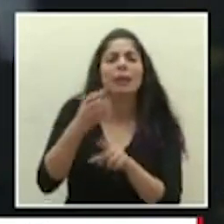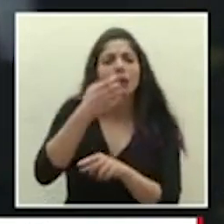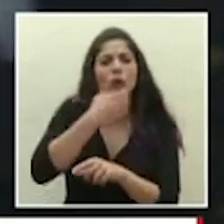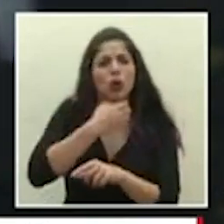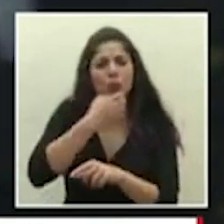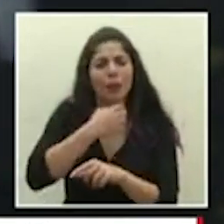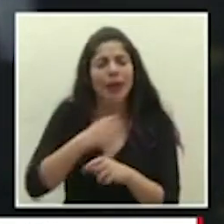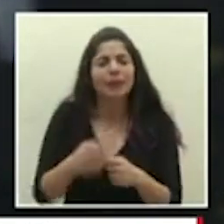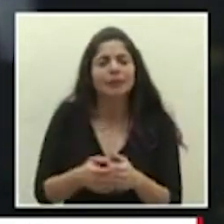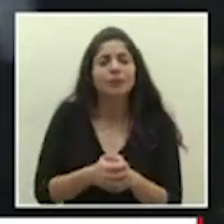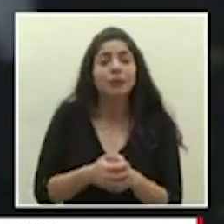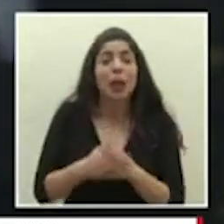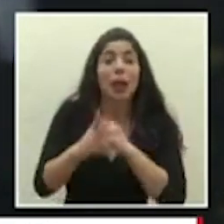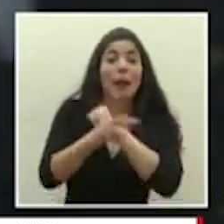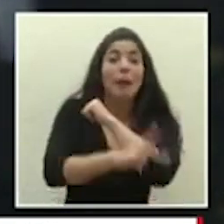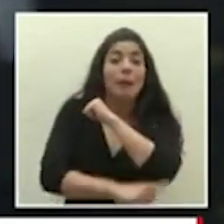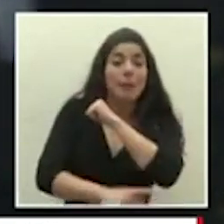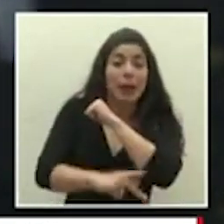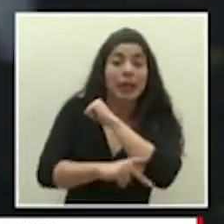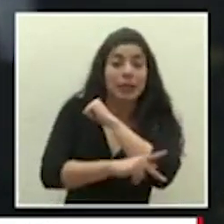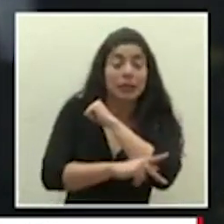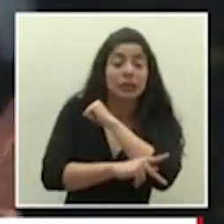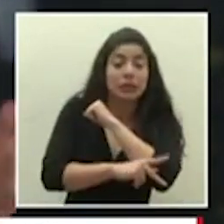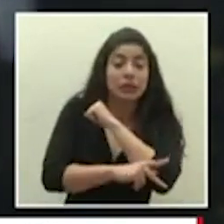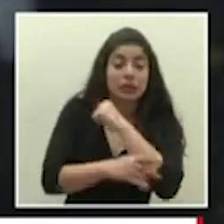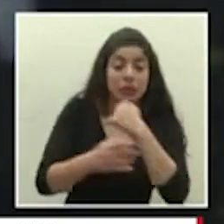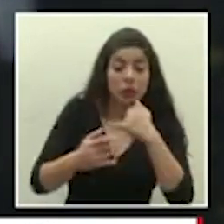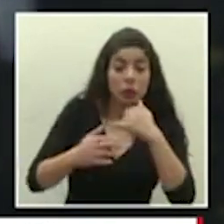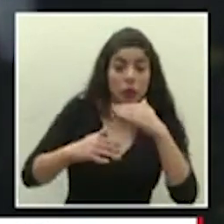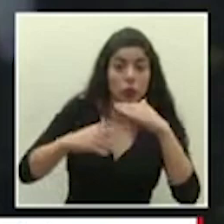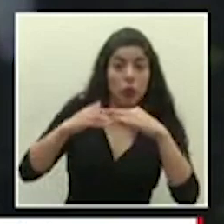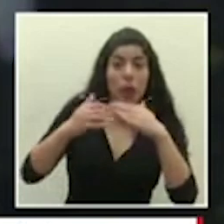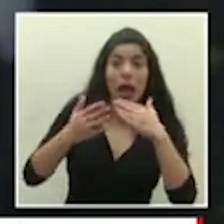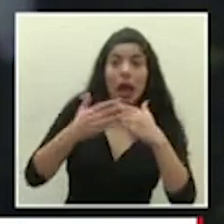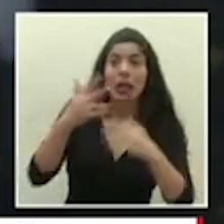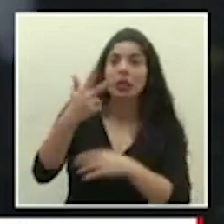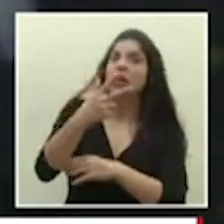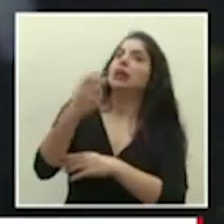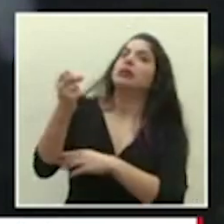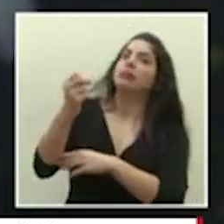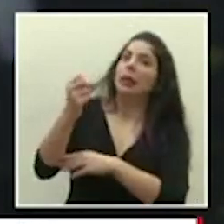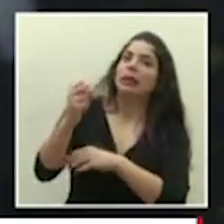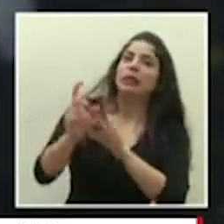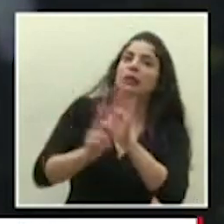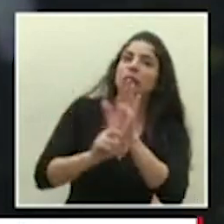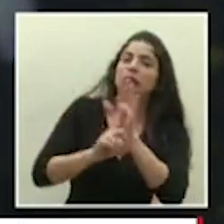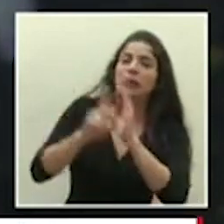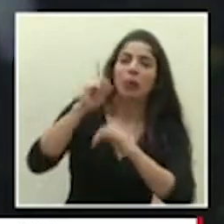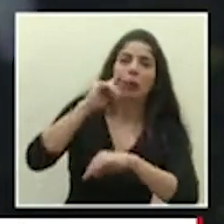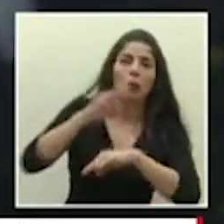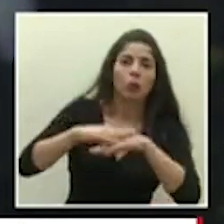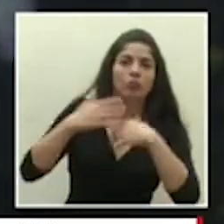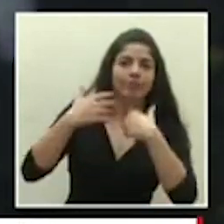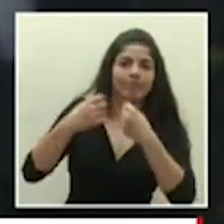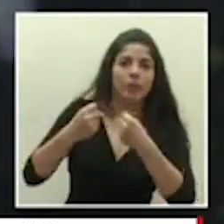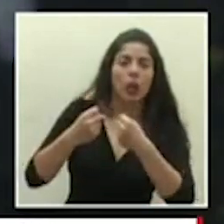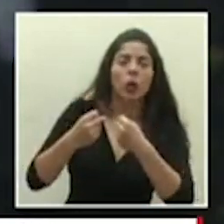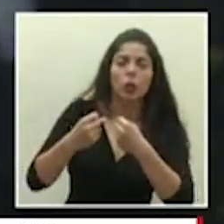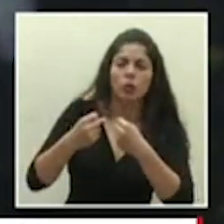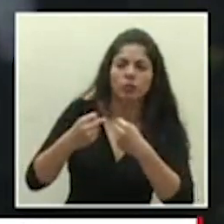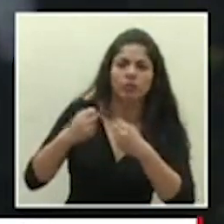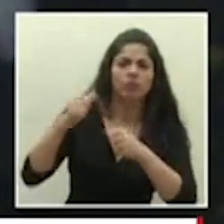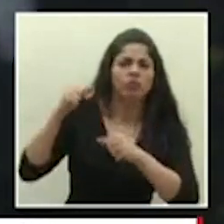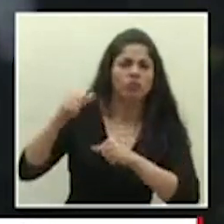el país alcanza casi tres meses de alerta sanitaria un esfuerzo